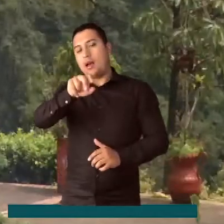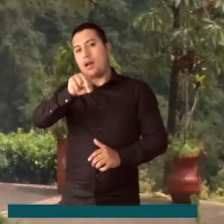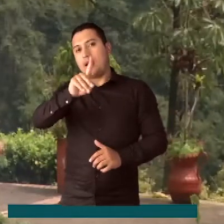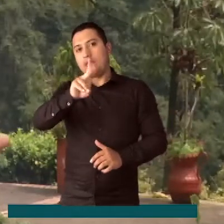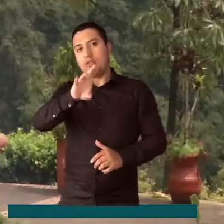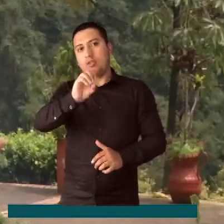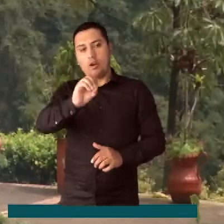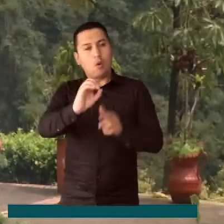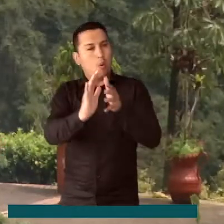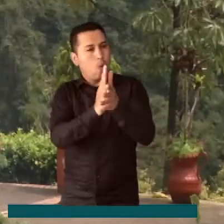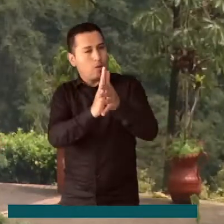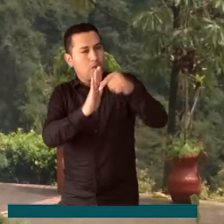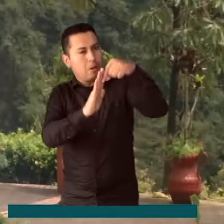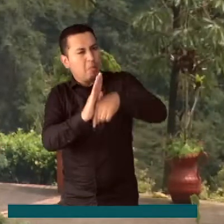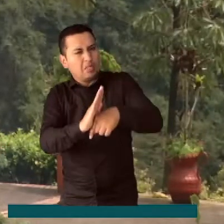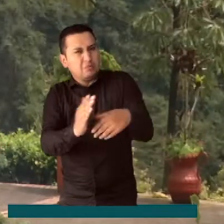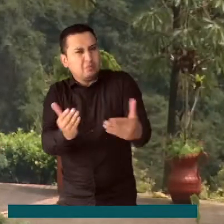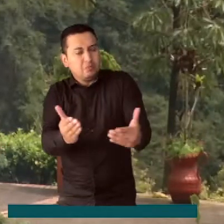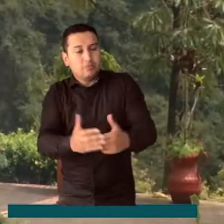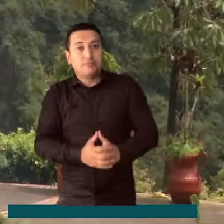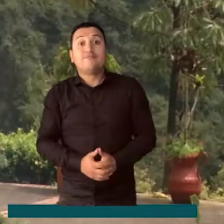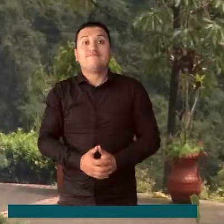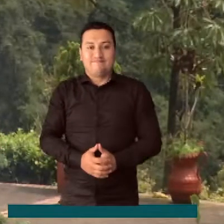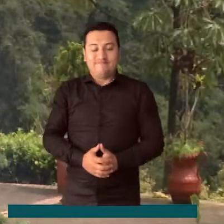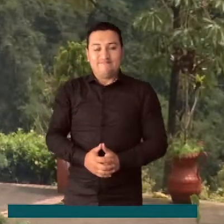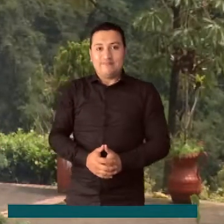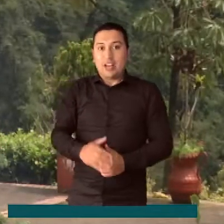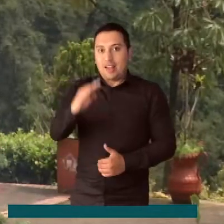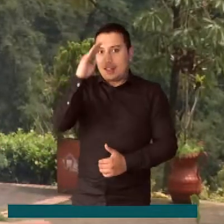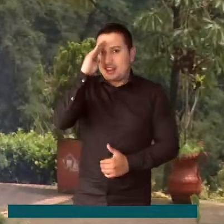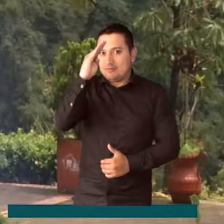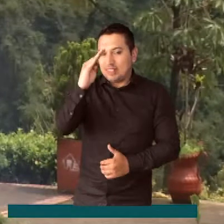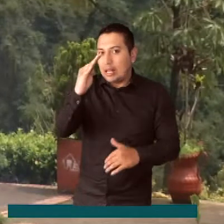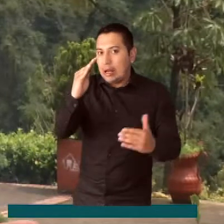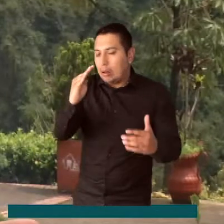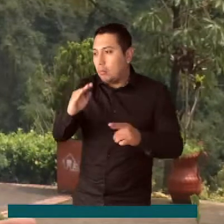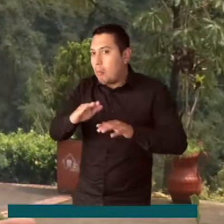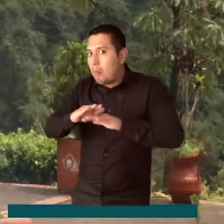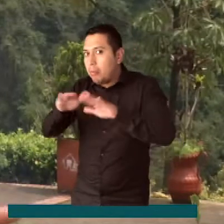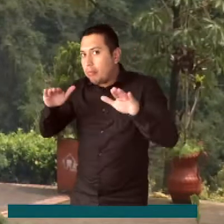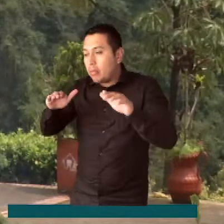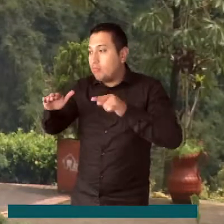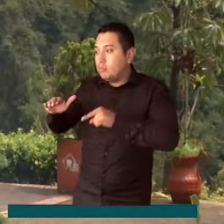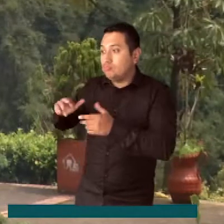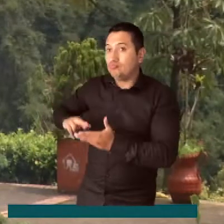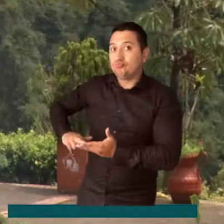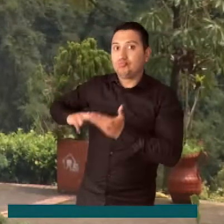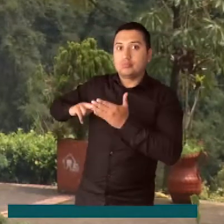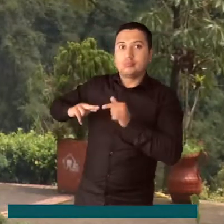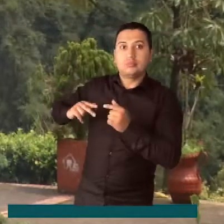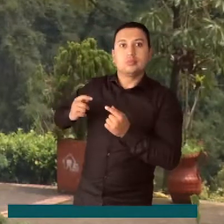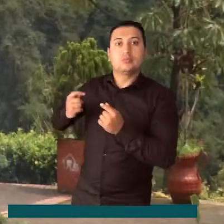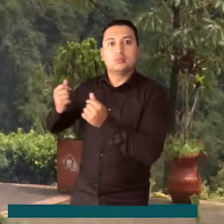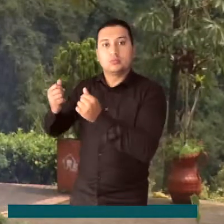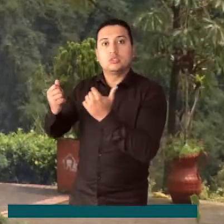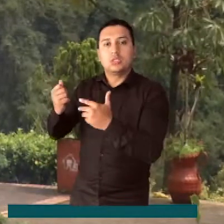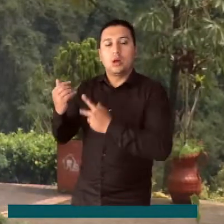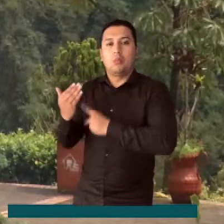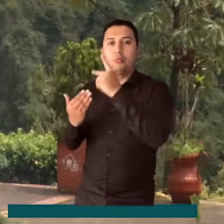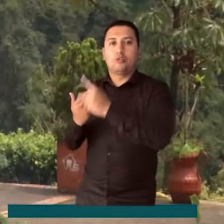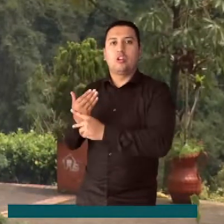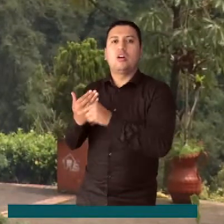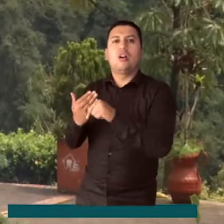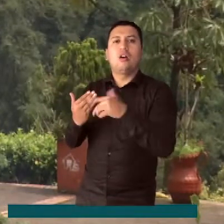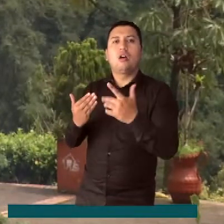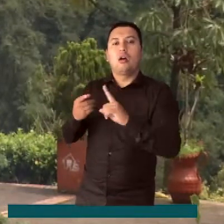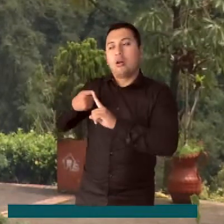Mabel y Televidentes, en la reactivación económica en el municipio de Silvania, Cundinamarca, se adelanta un proyecto llamado Ruta